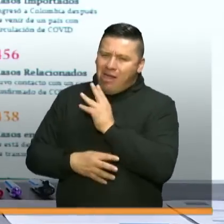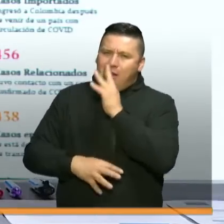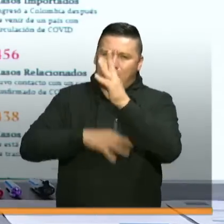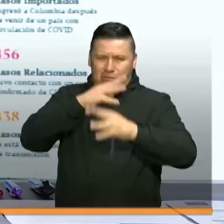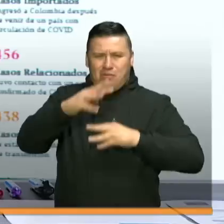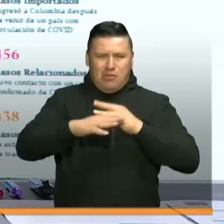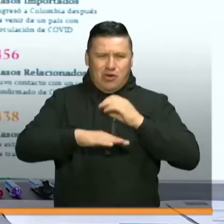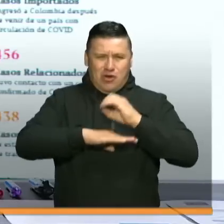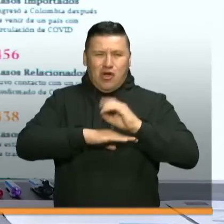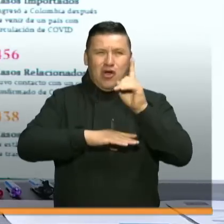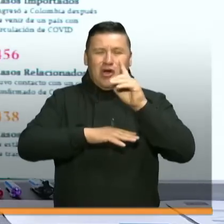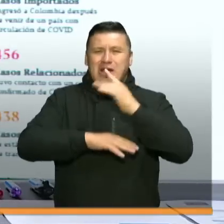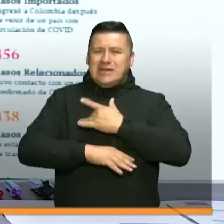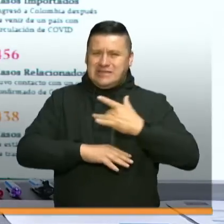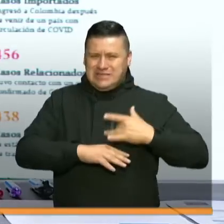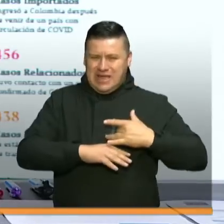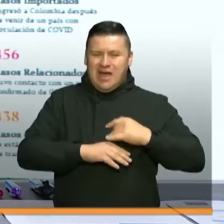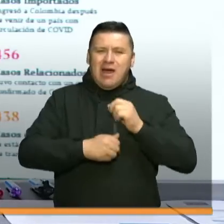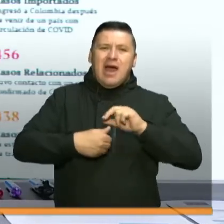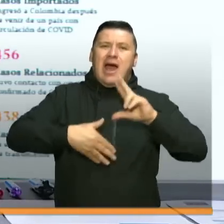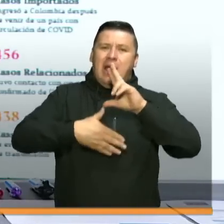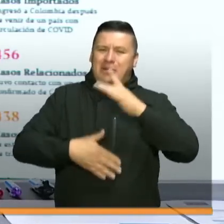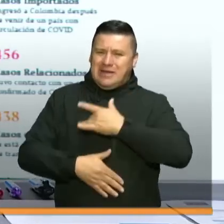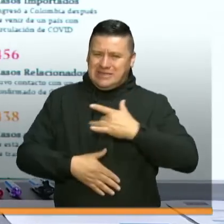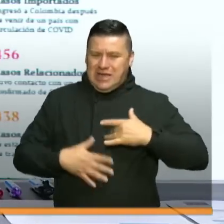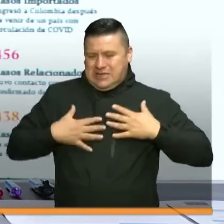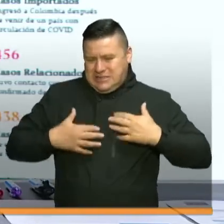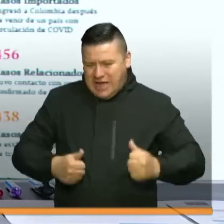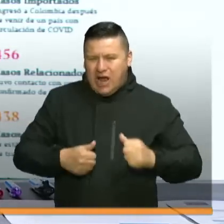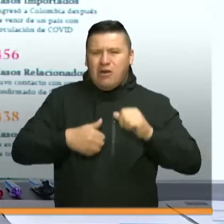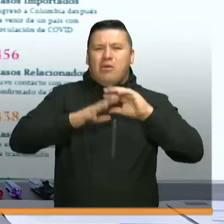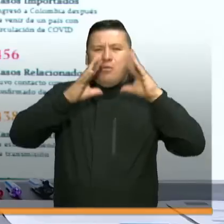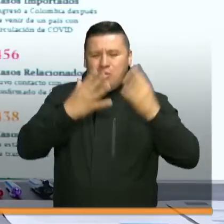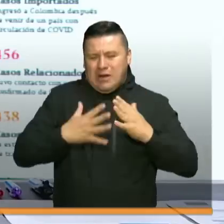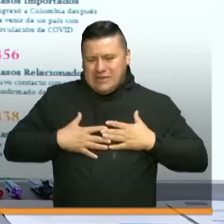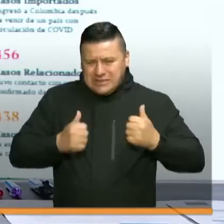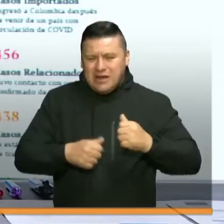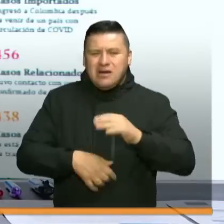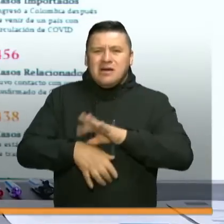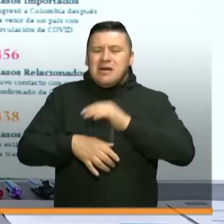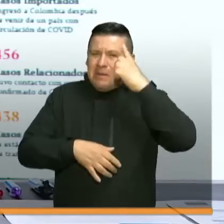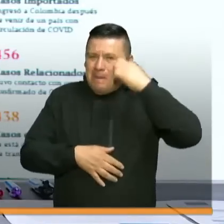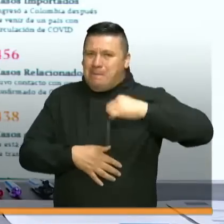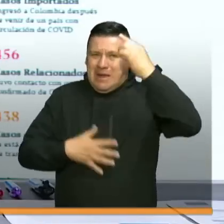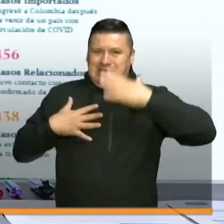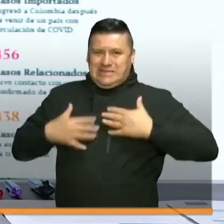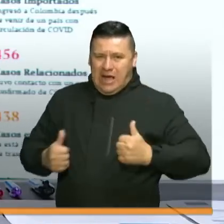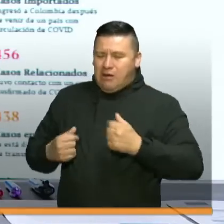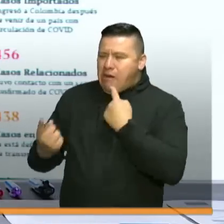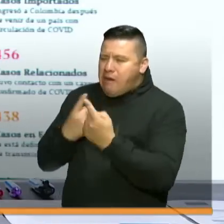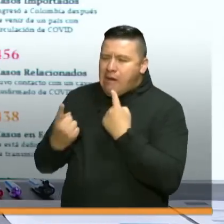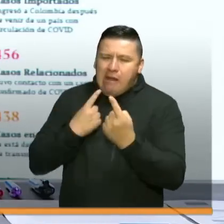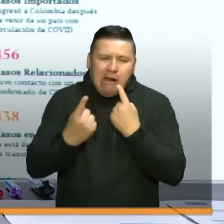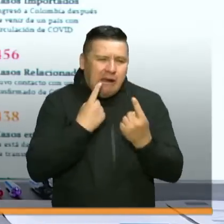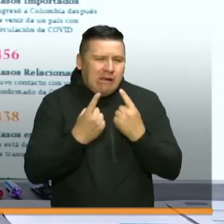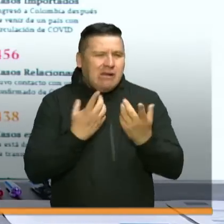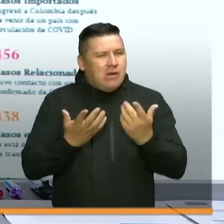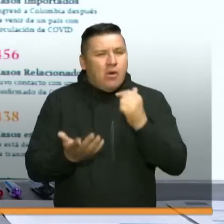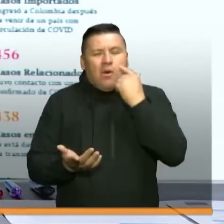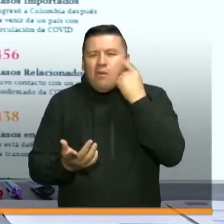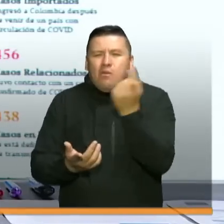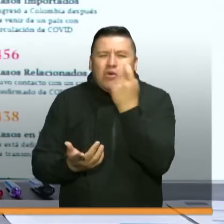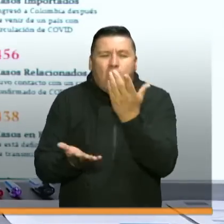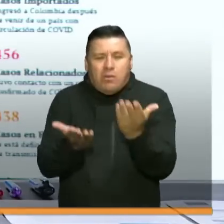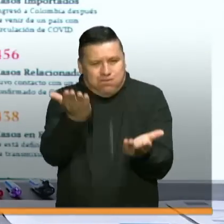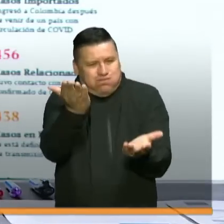Mundial de la Salud, con la Organización Panamericana de la Salud, con nuestros expertos médicos y tenemos que hacerlo buscando ese balance